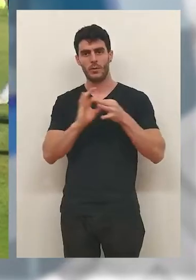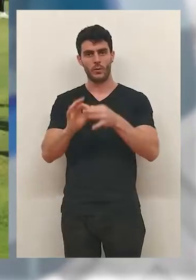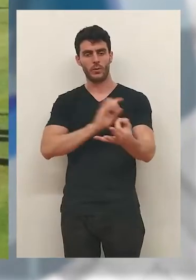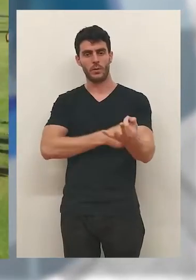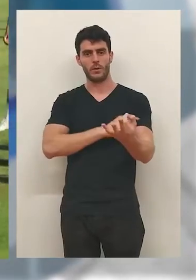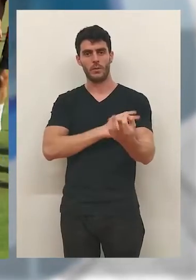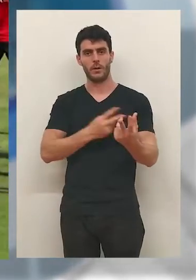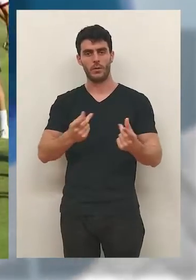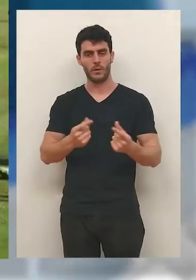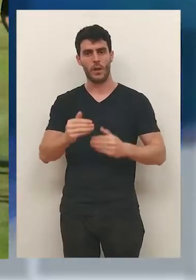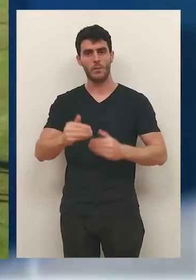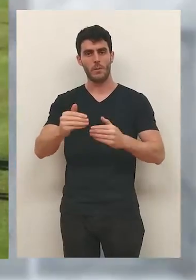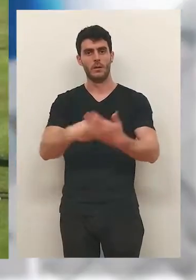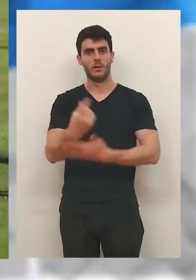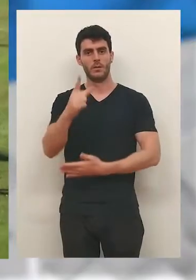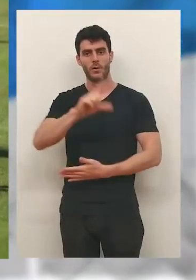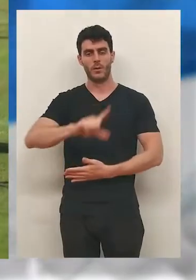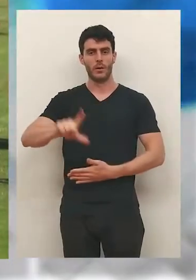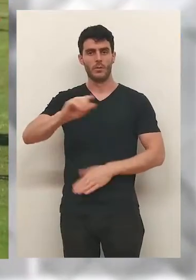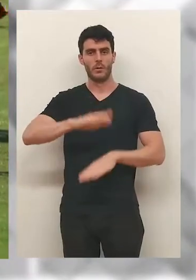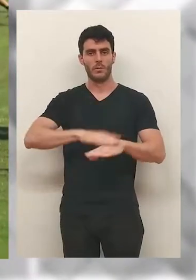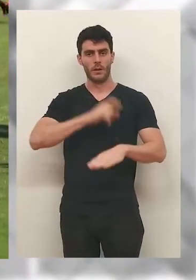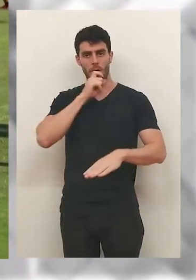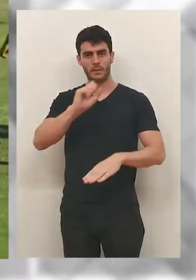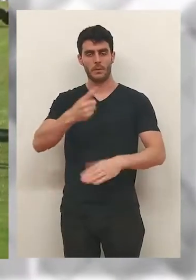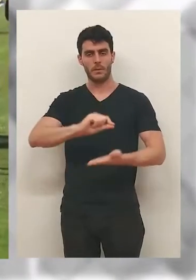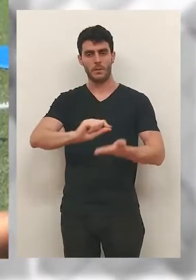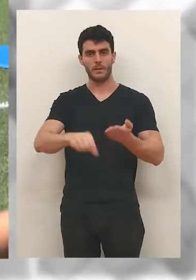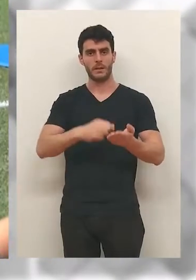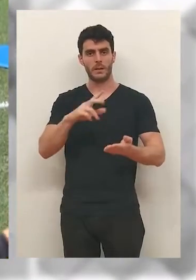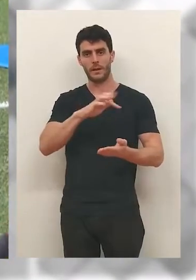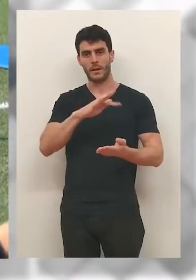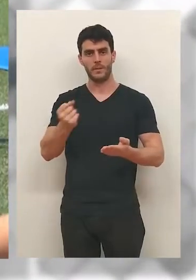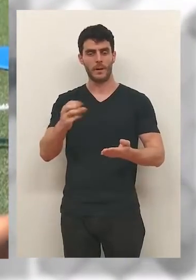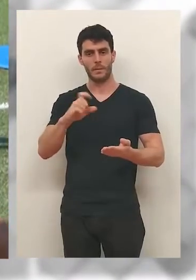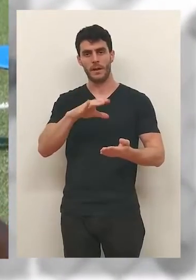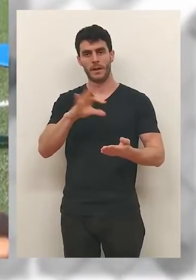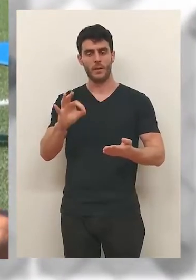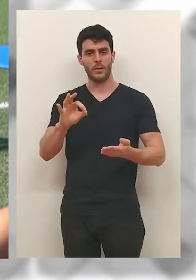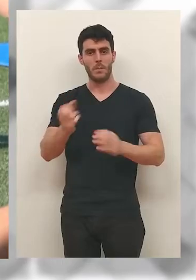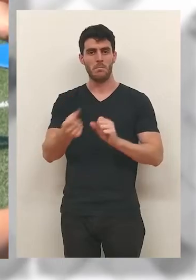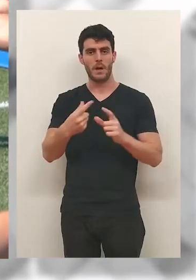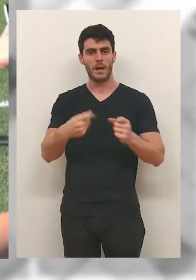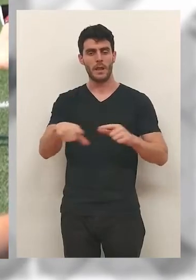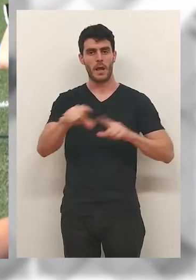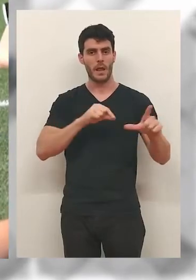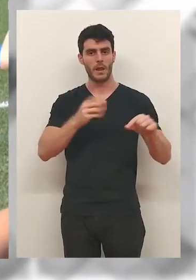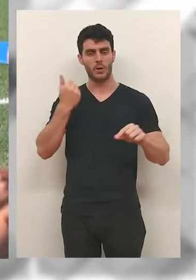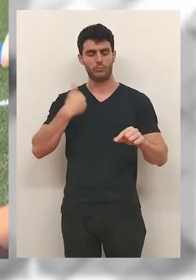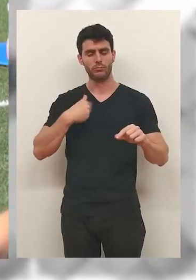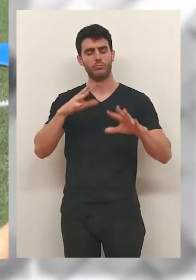La pasada temporada, la Unión Deportiva Logroñés se demoró hasta el 1 de julio para anunciar a su primer fichaje, Rafa Parejo.